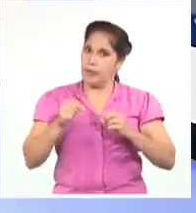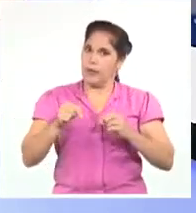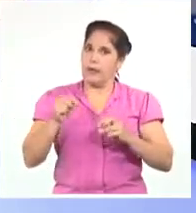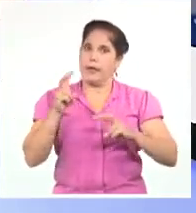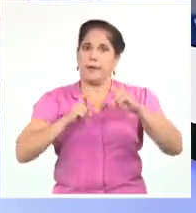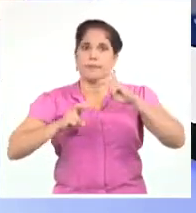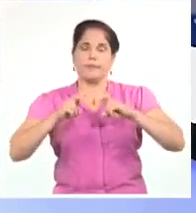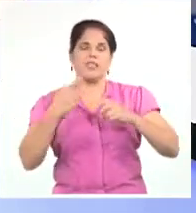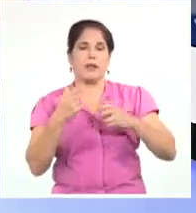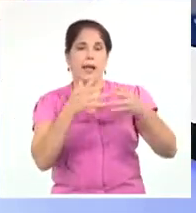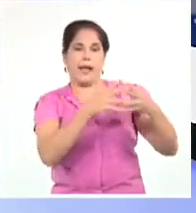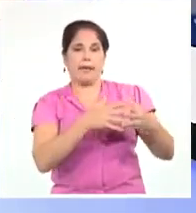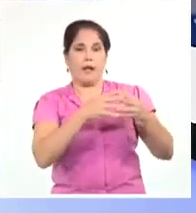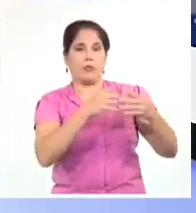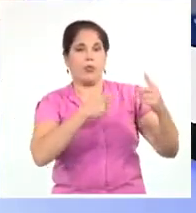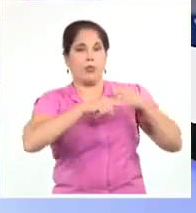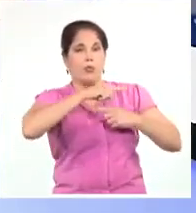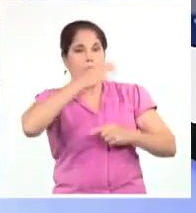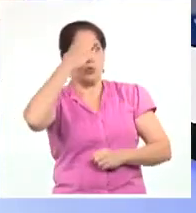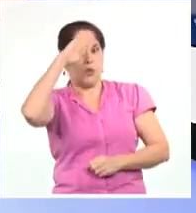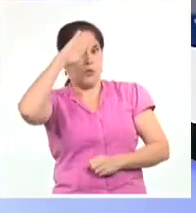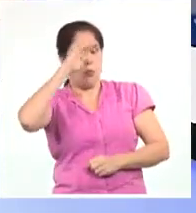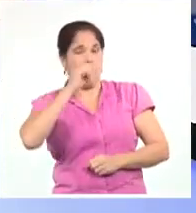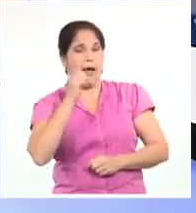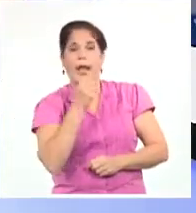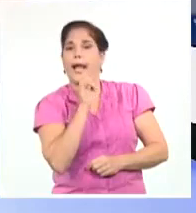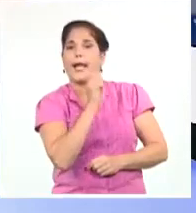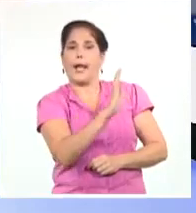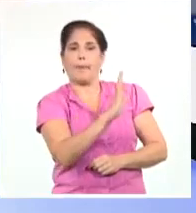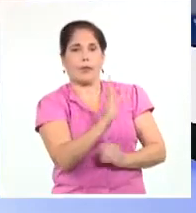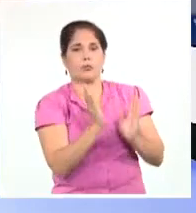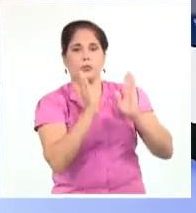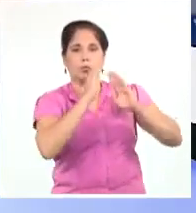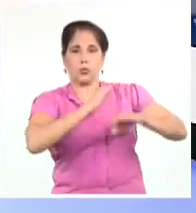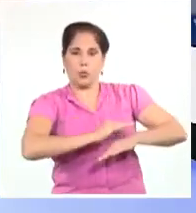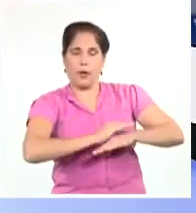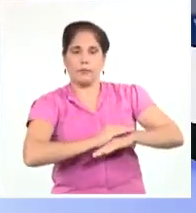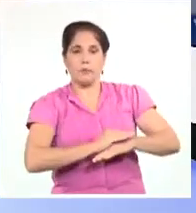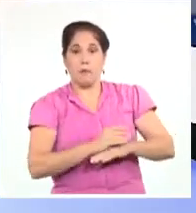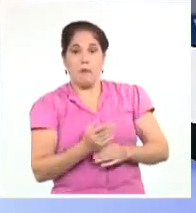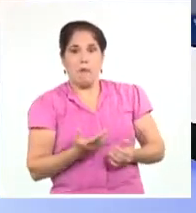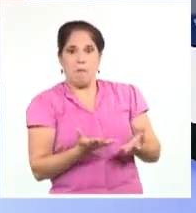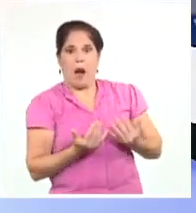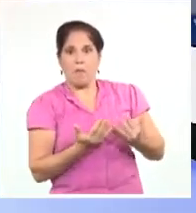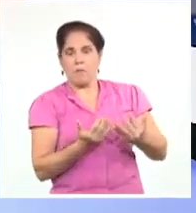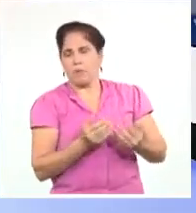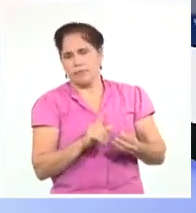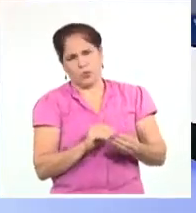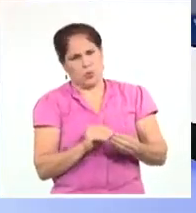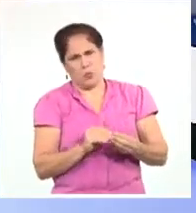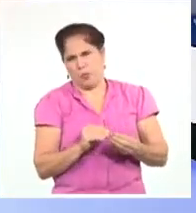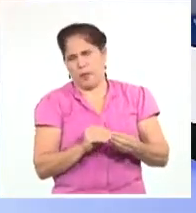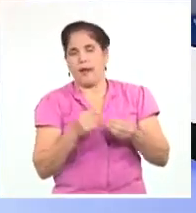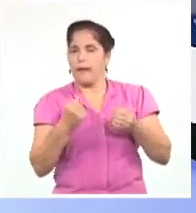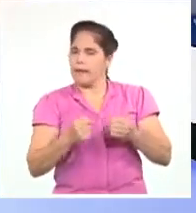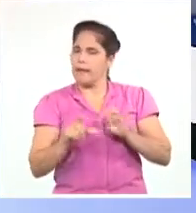la política migratoria de Estados Unidos hacia Cuba que promueve una emigración irregular, insegura e ilegal.